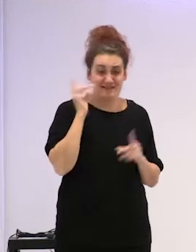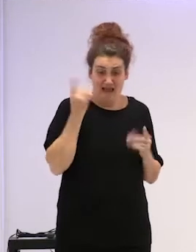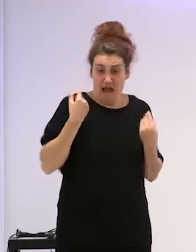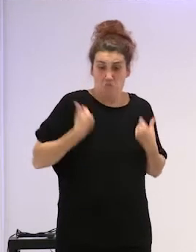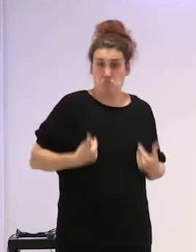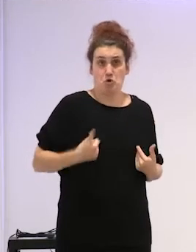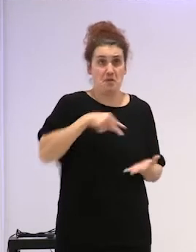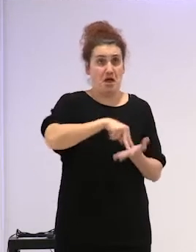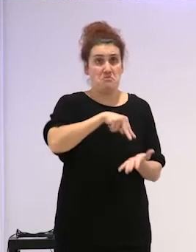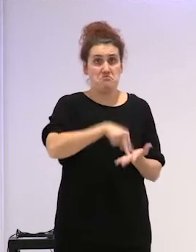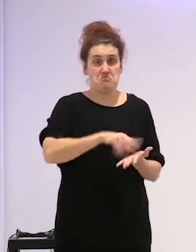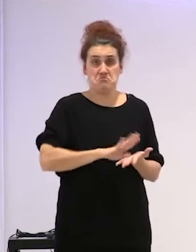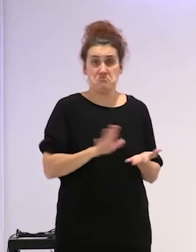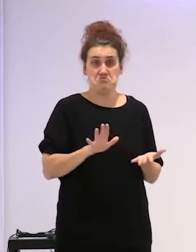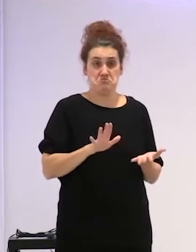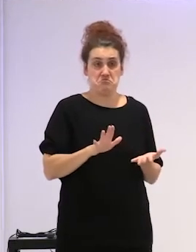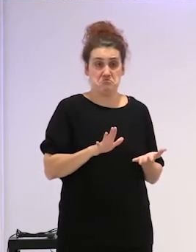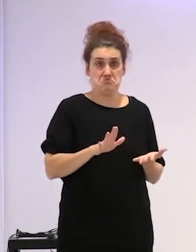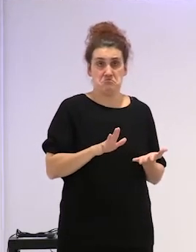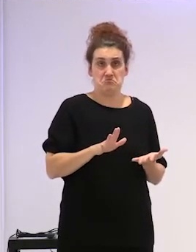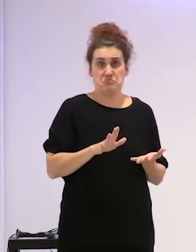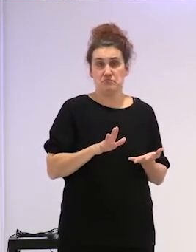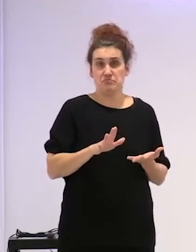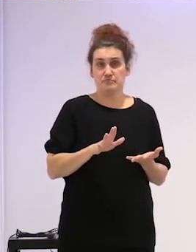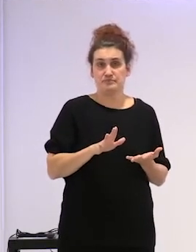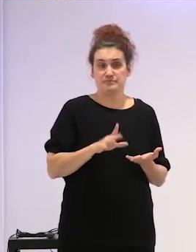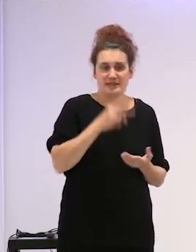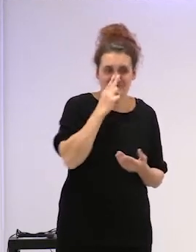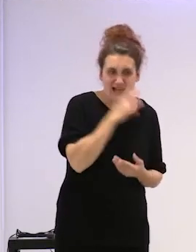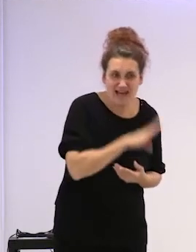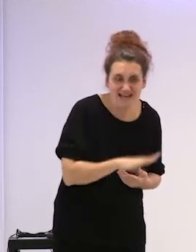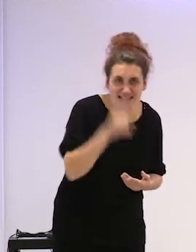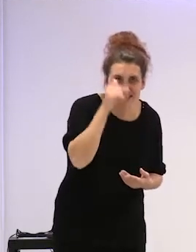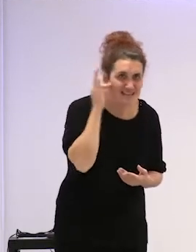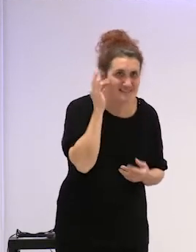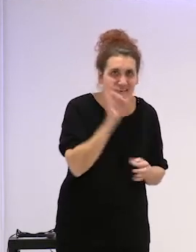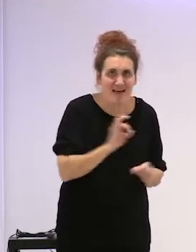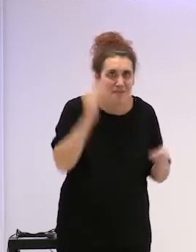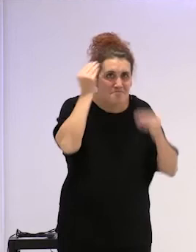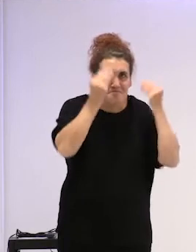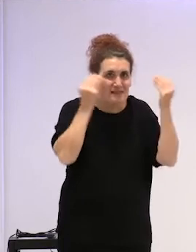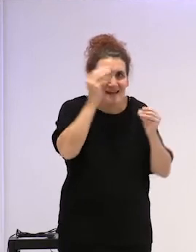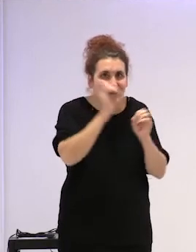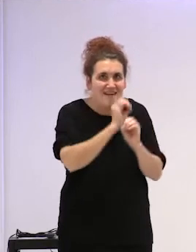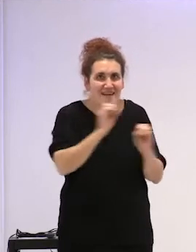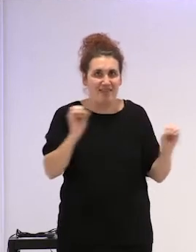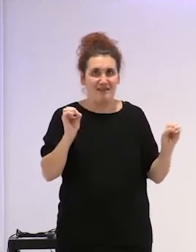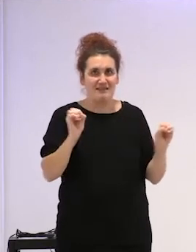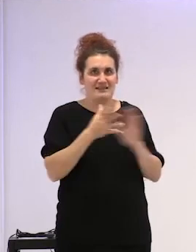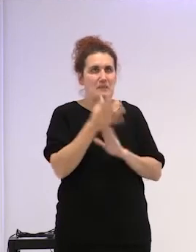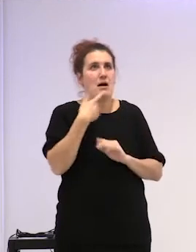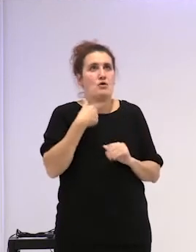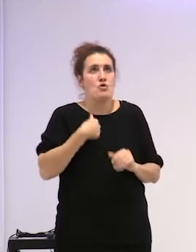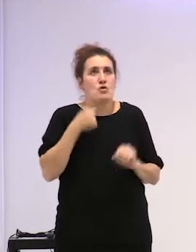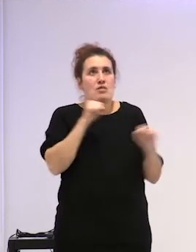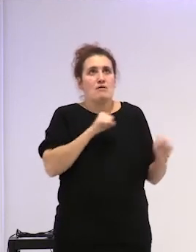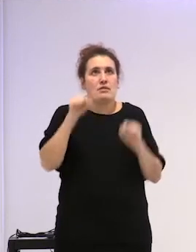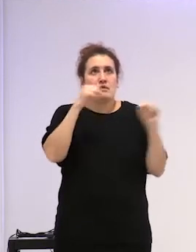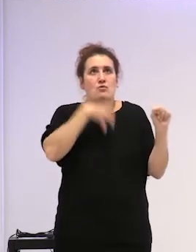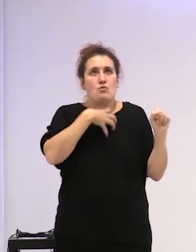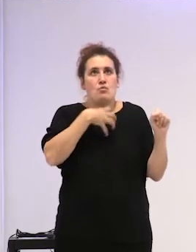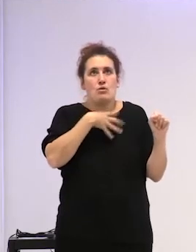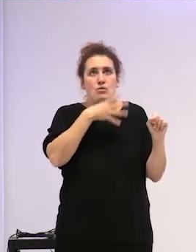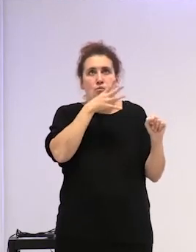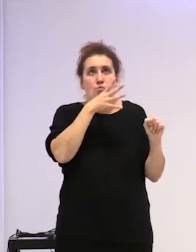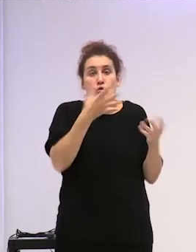que ellas no piensen ni siquiera en la posibilidad de defenderse, ¿por qué?